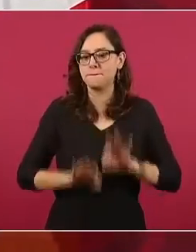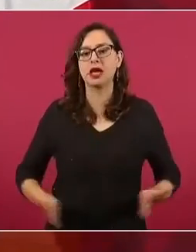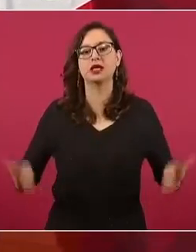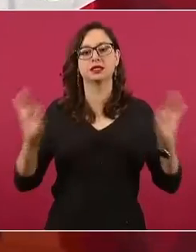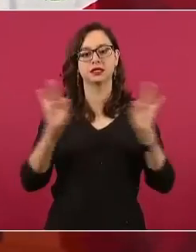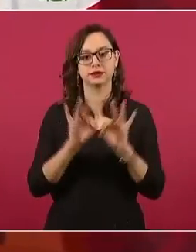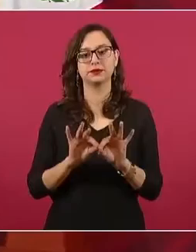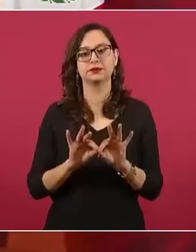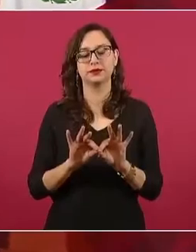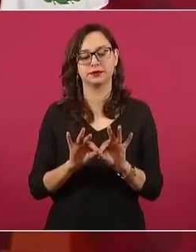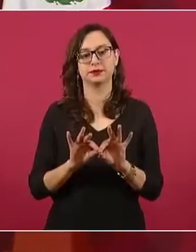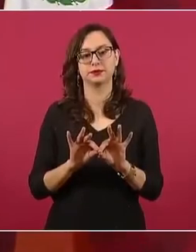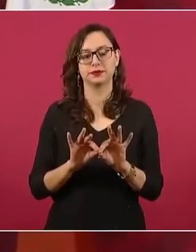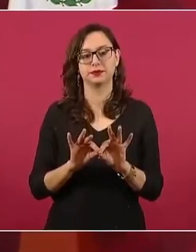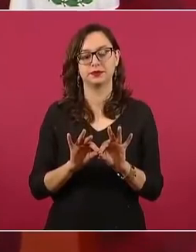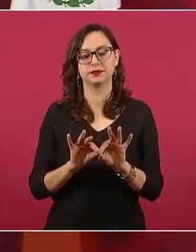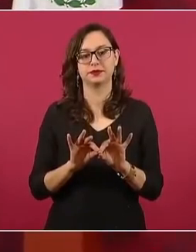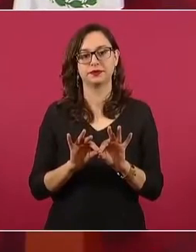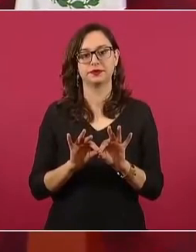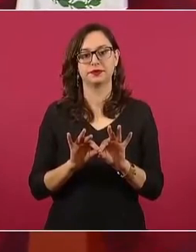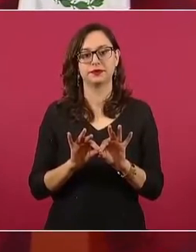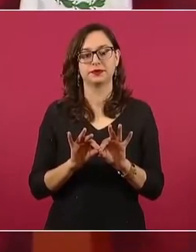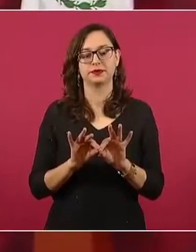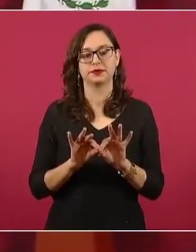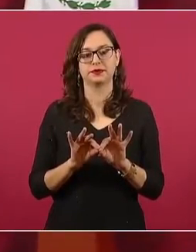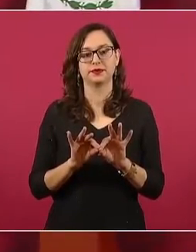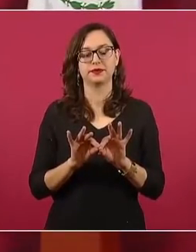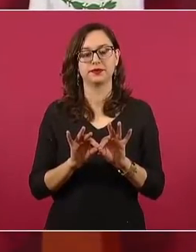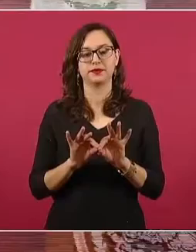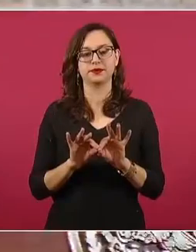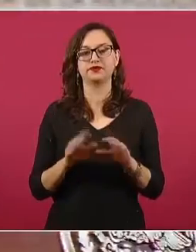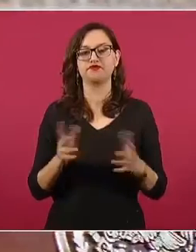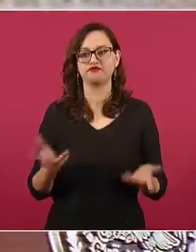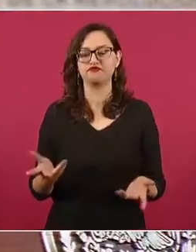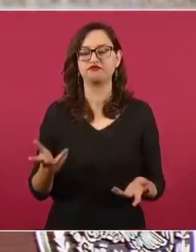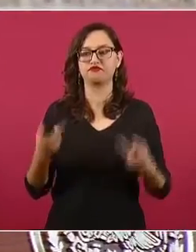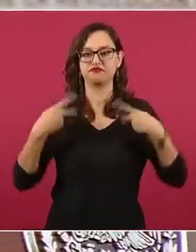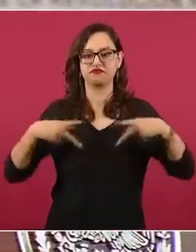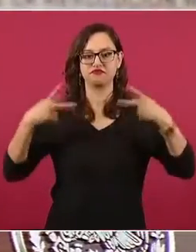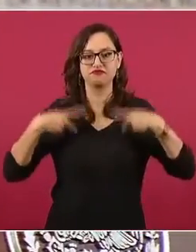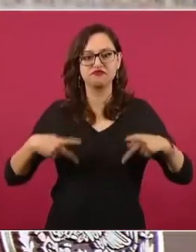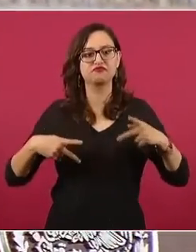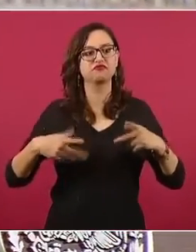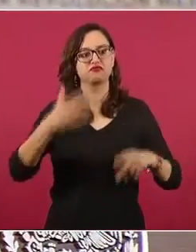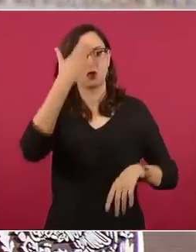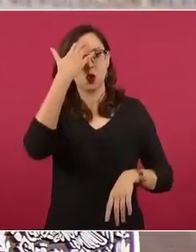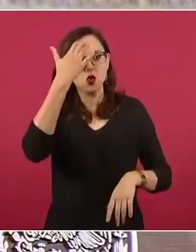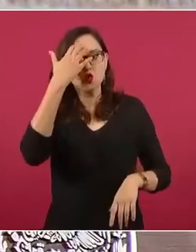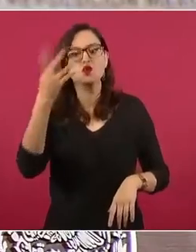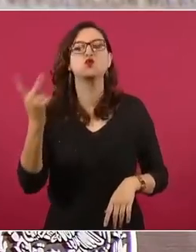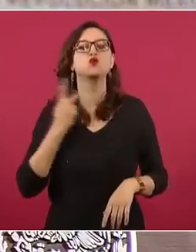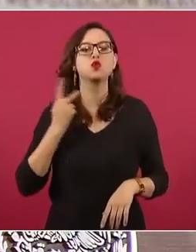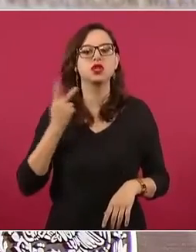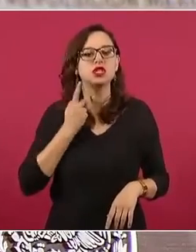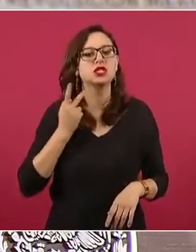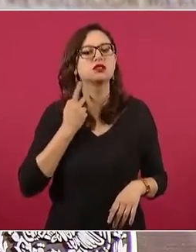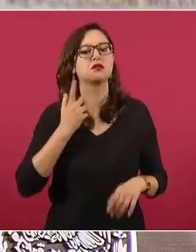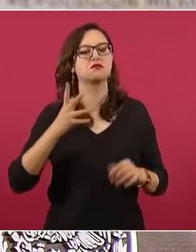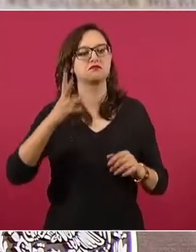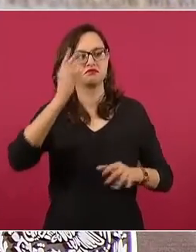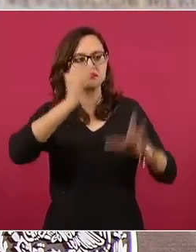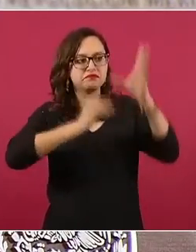una mayor politización, concientización de nuestro pueblo.